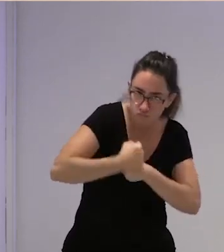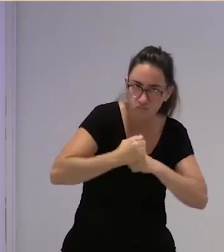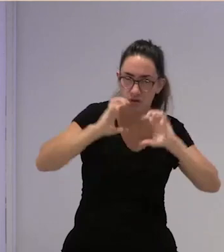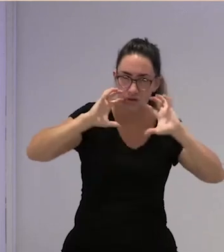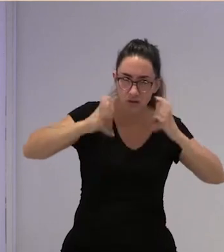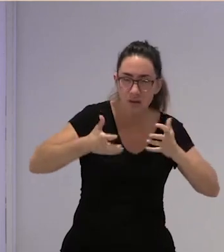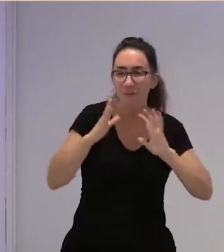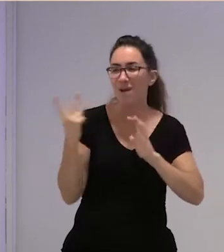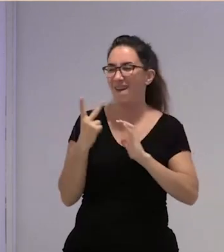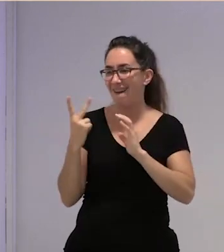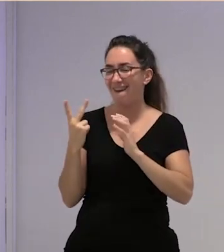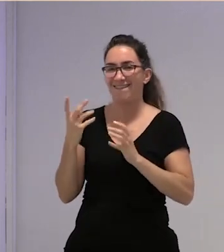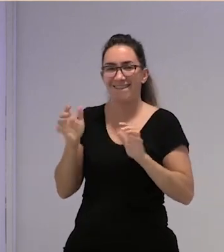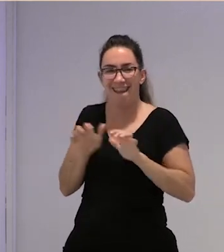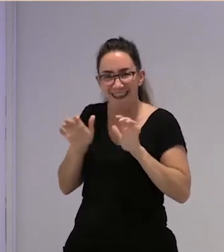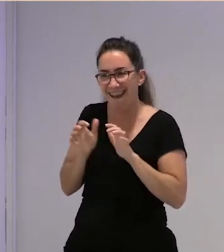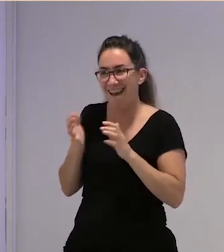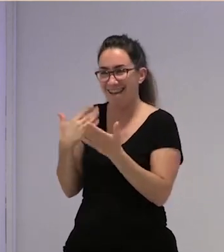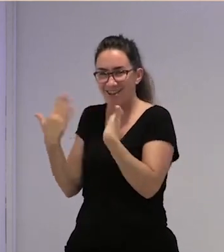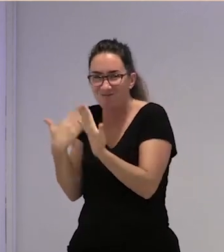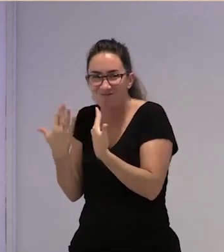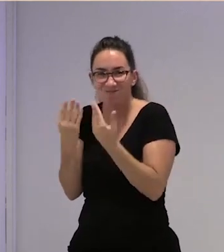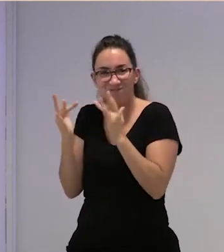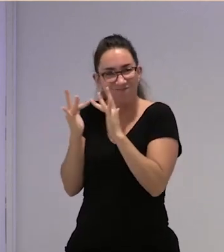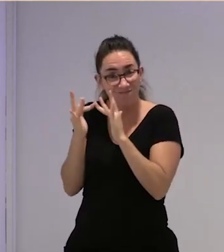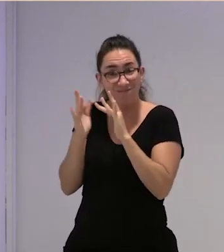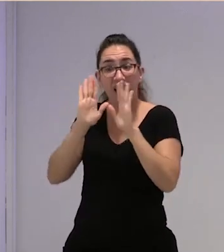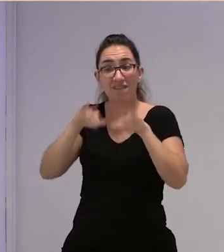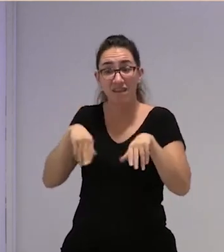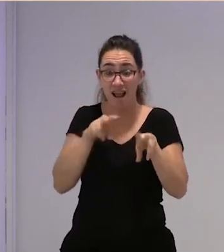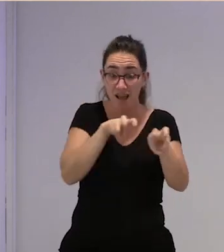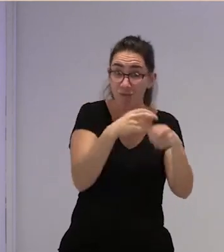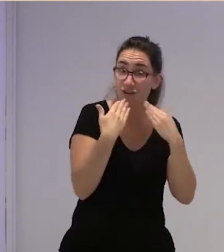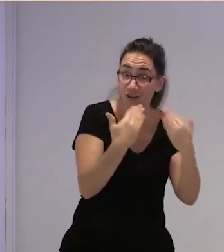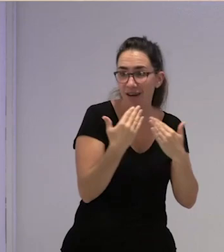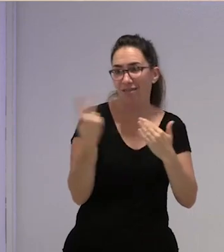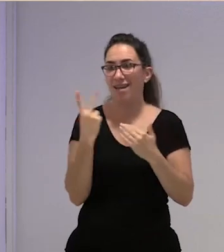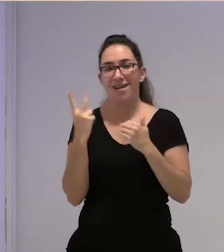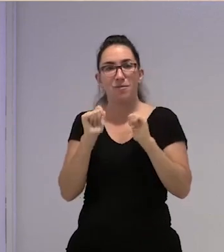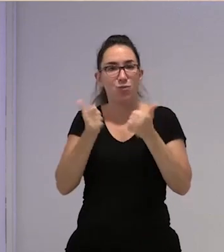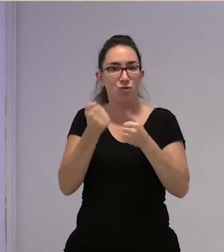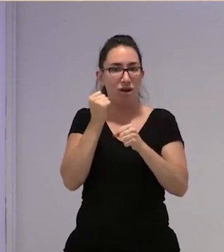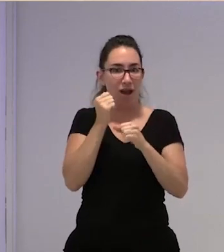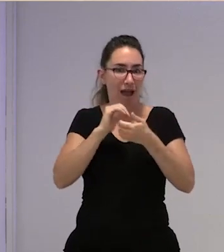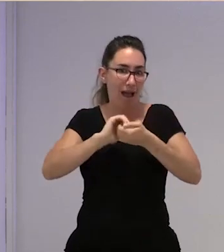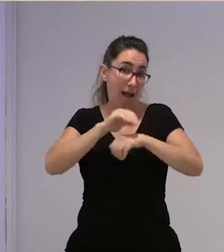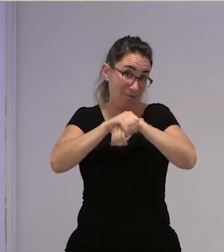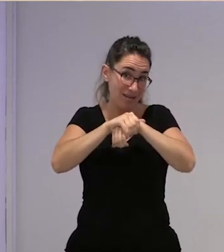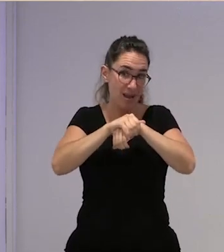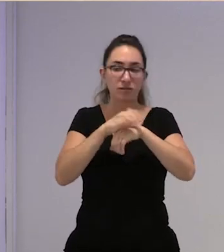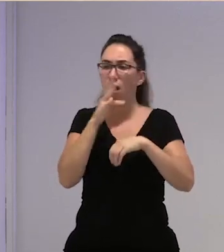risas. En el campo forjaron su amistad y hoy su lucha es codo con codo.